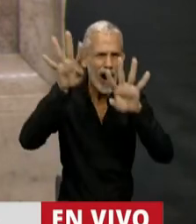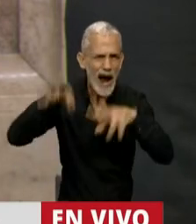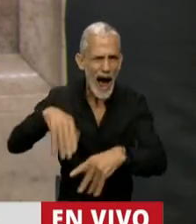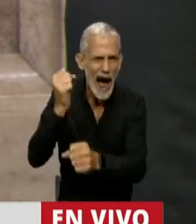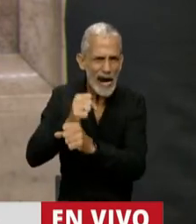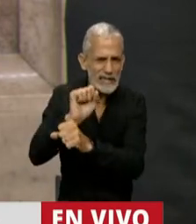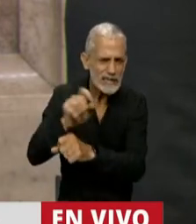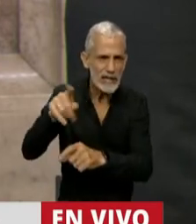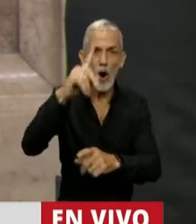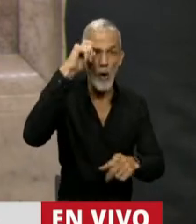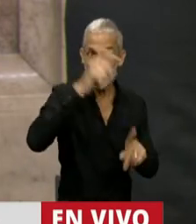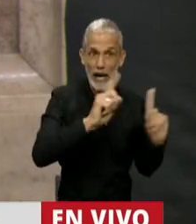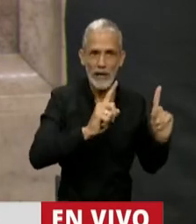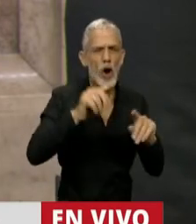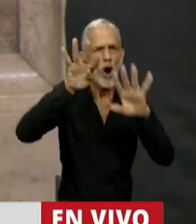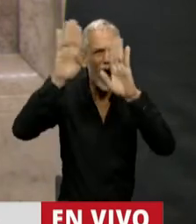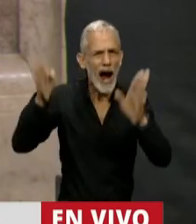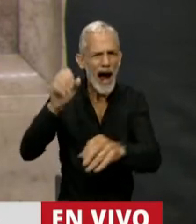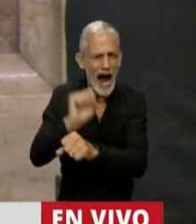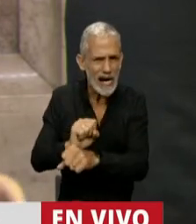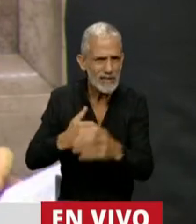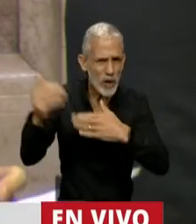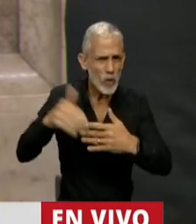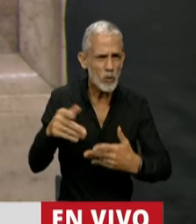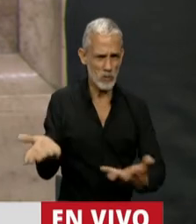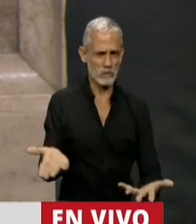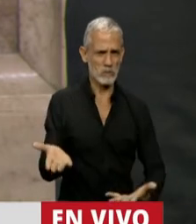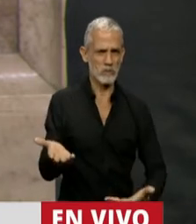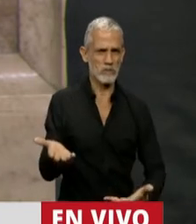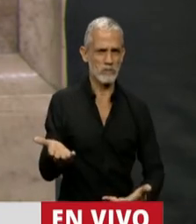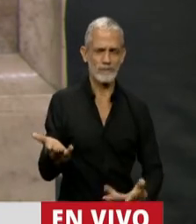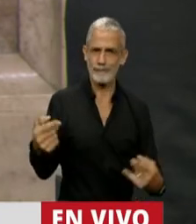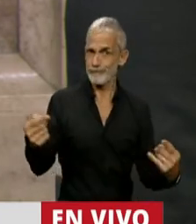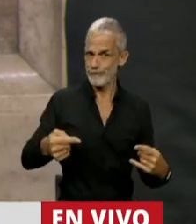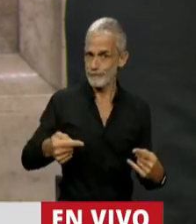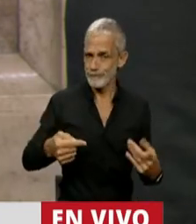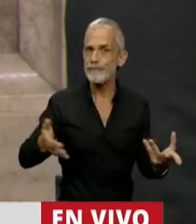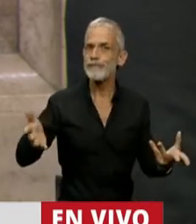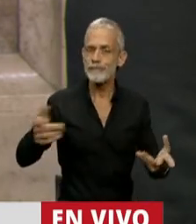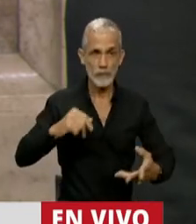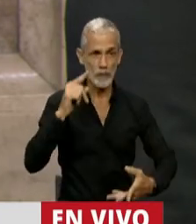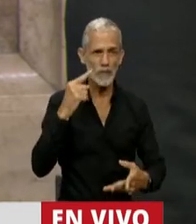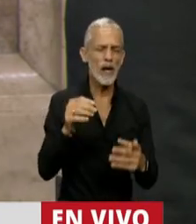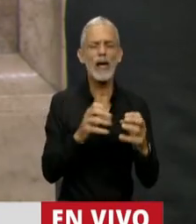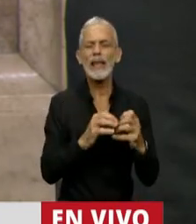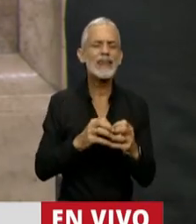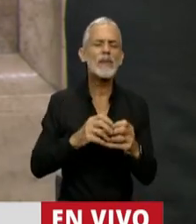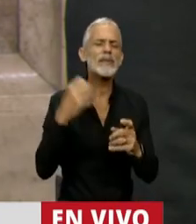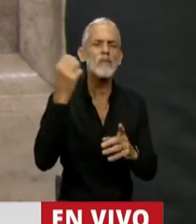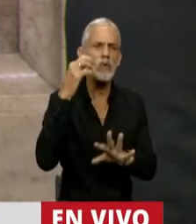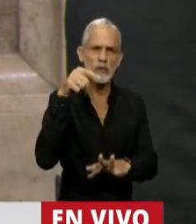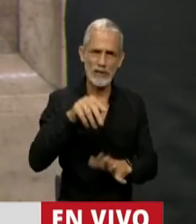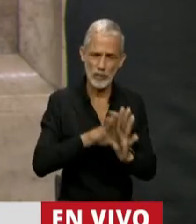no hospitales, cárceles. Y, Presidente, aunque no es el debate central de esta ley,